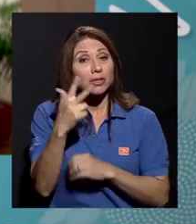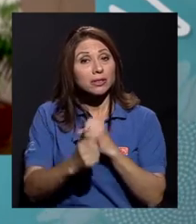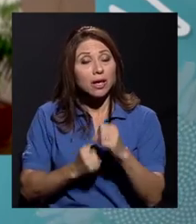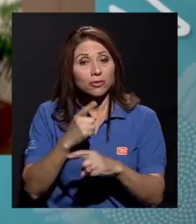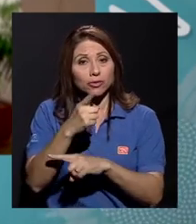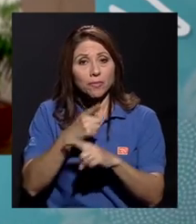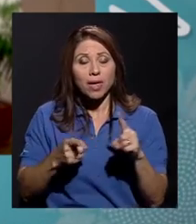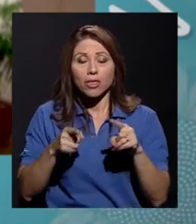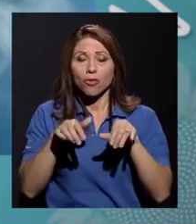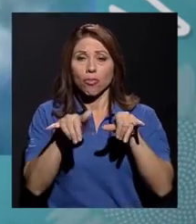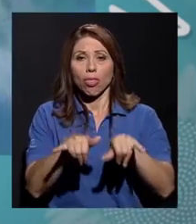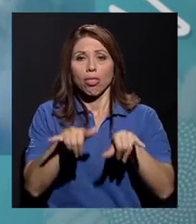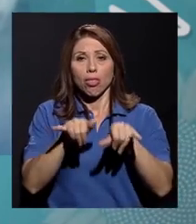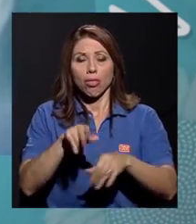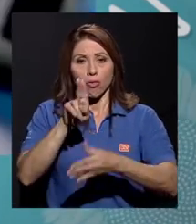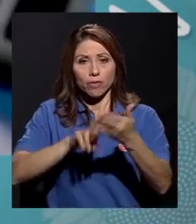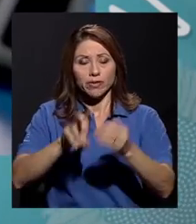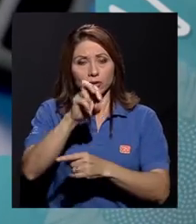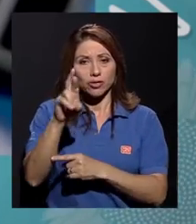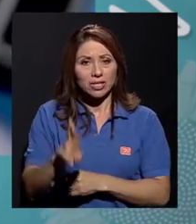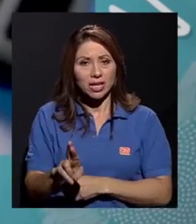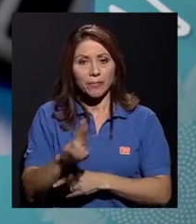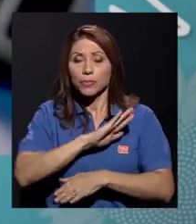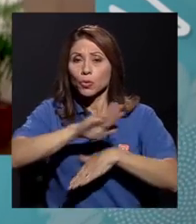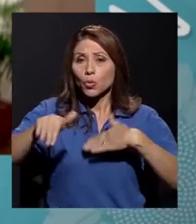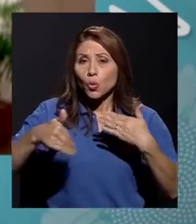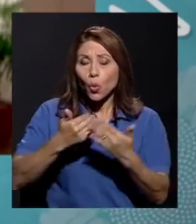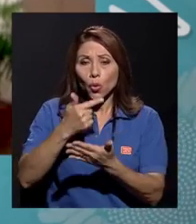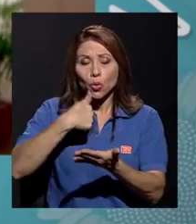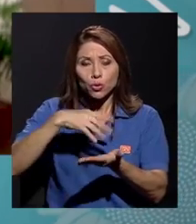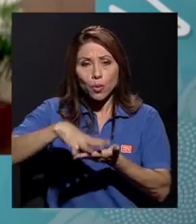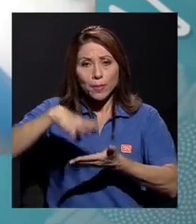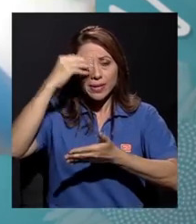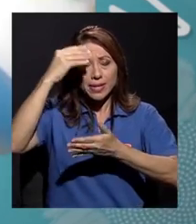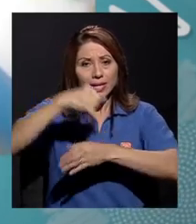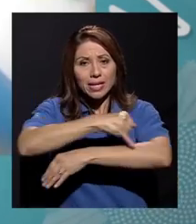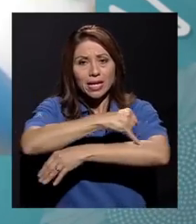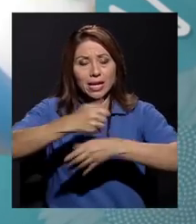medio aquí en la Universidad de Costa Rica y todo lo que yo aprendí en Ingeniería Industrial